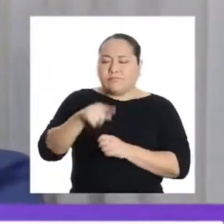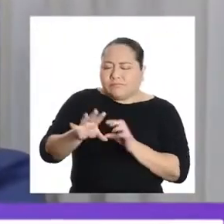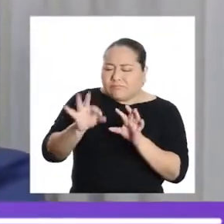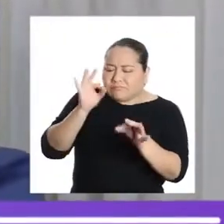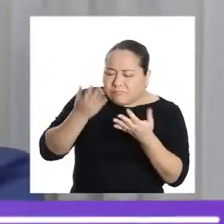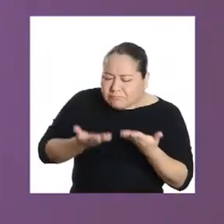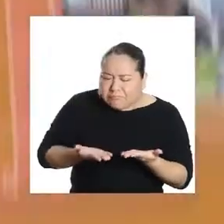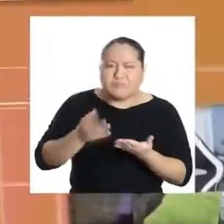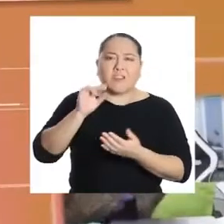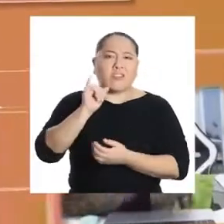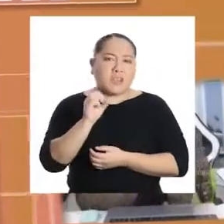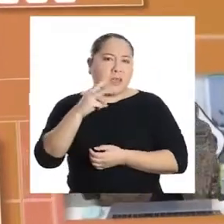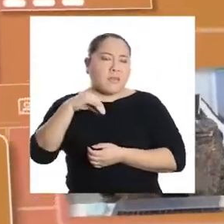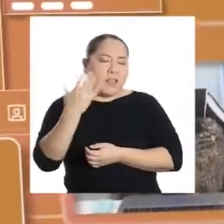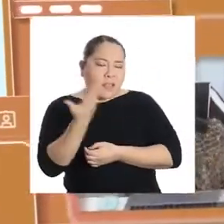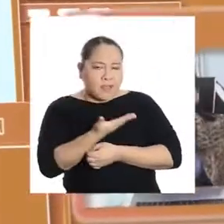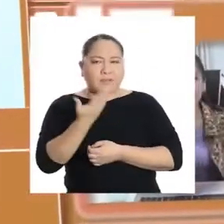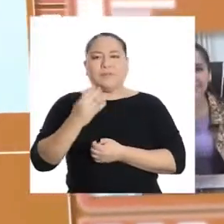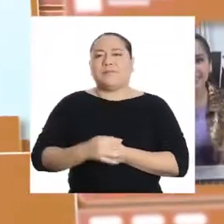averiguar,